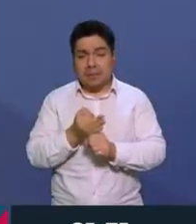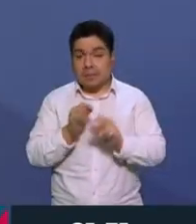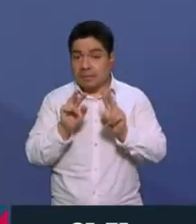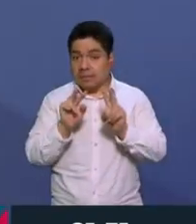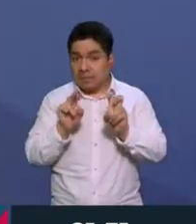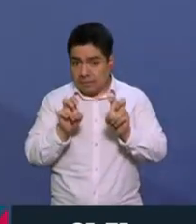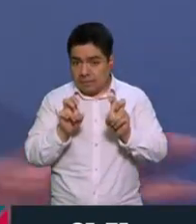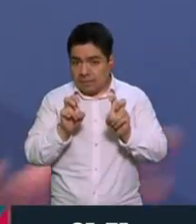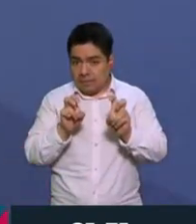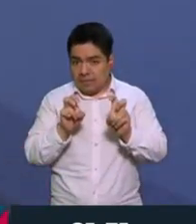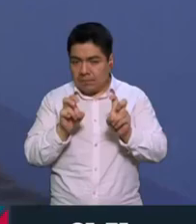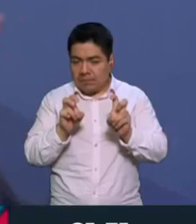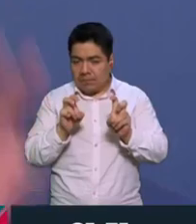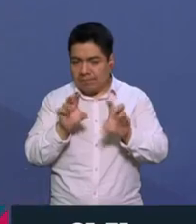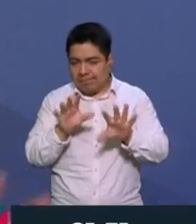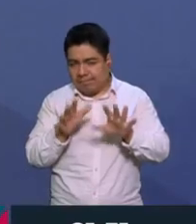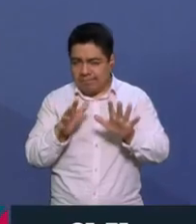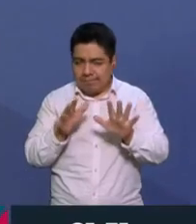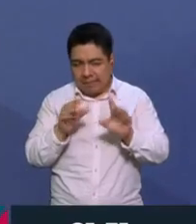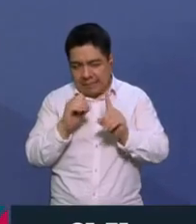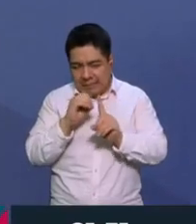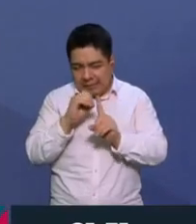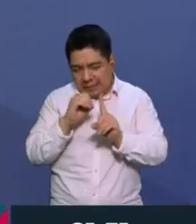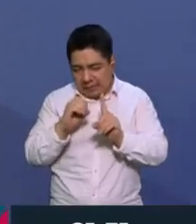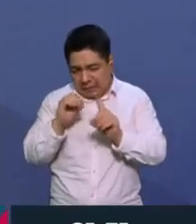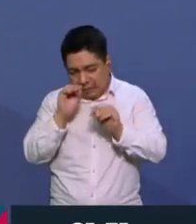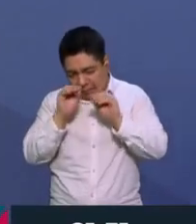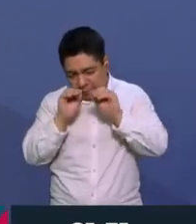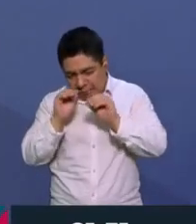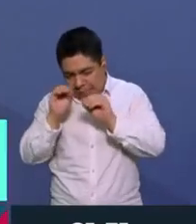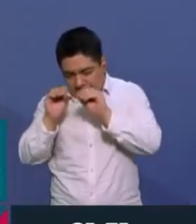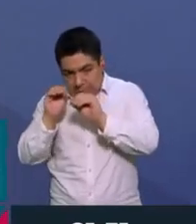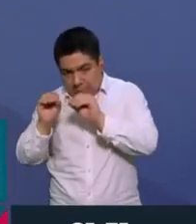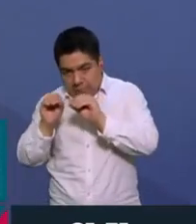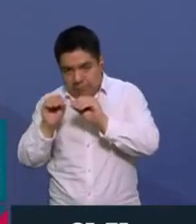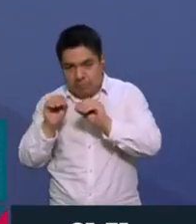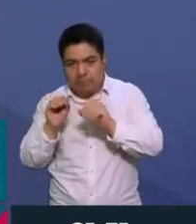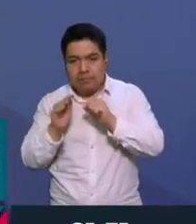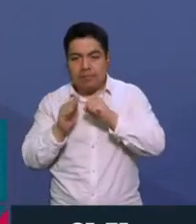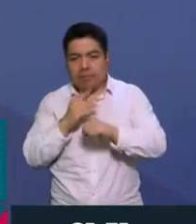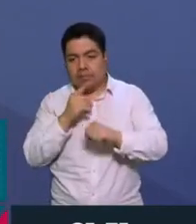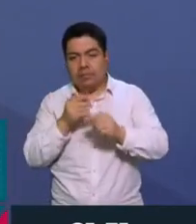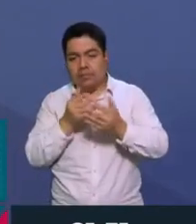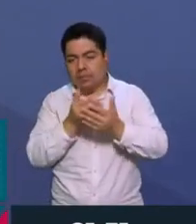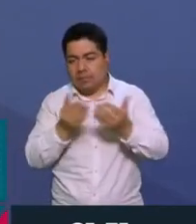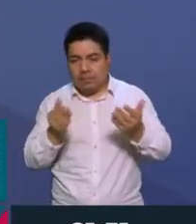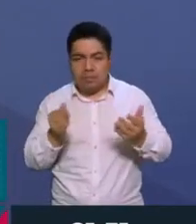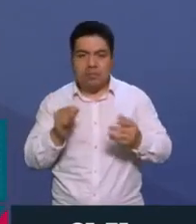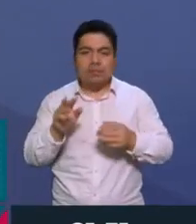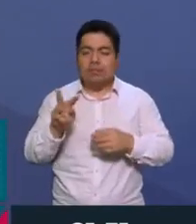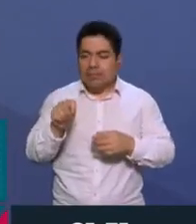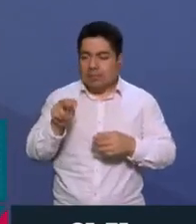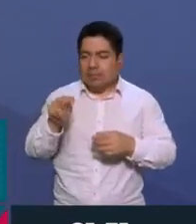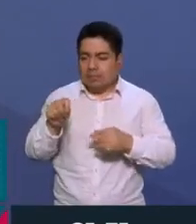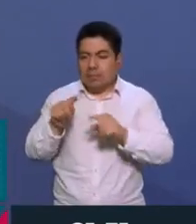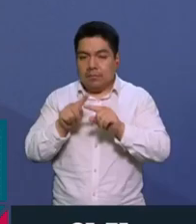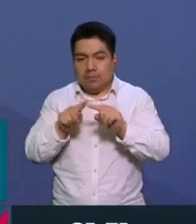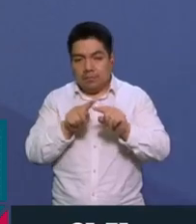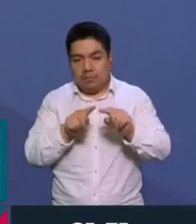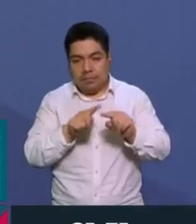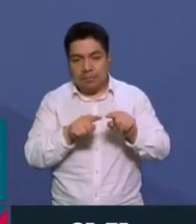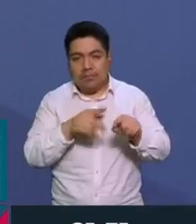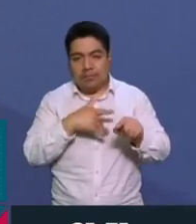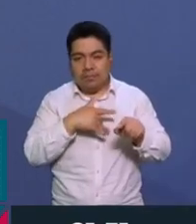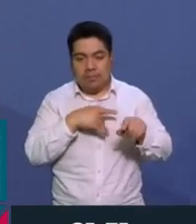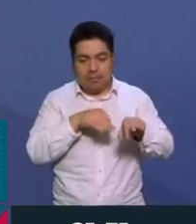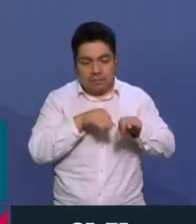que vamos a intentar acomodar, ¿no? Porque, a ver, yo además de ver muchas pantallas en mi día a día, pues tengo un trabajo